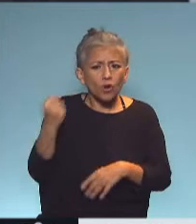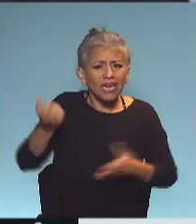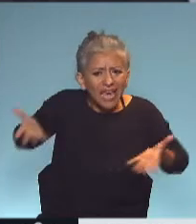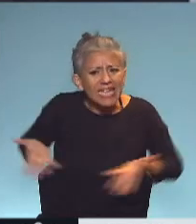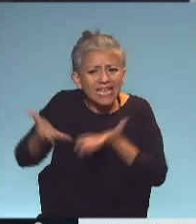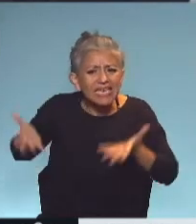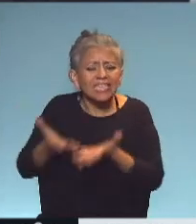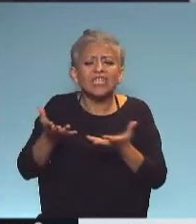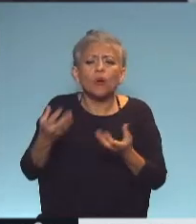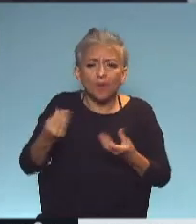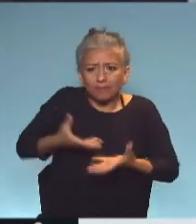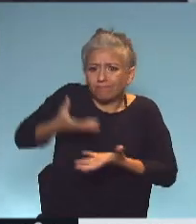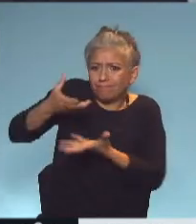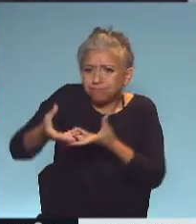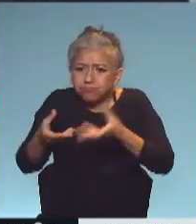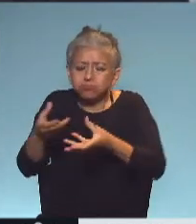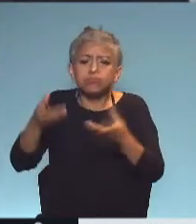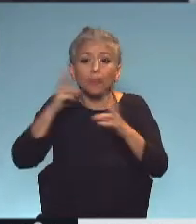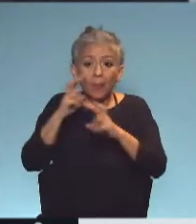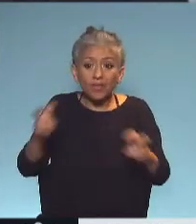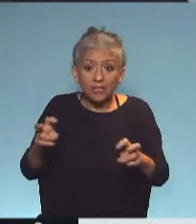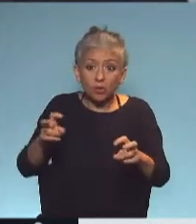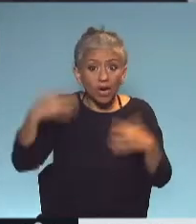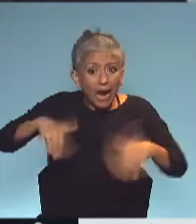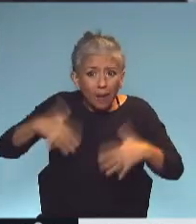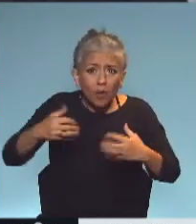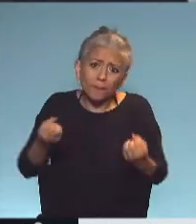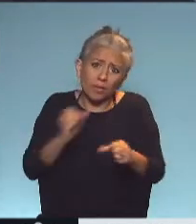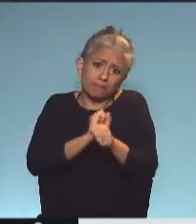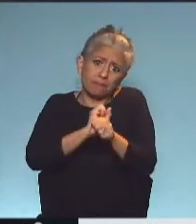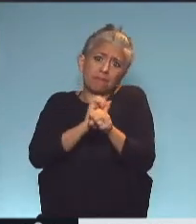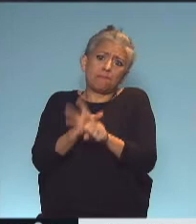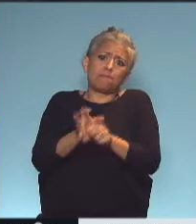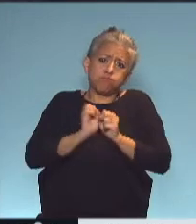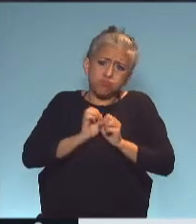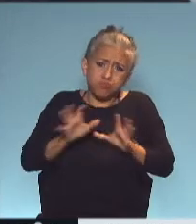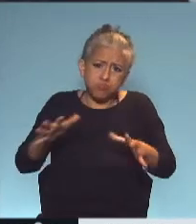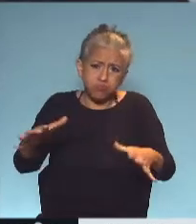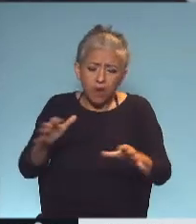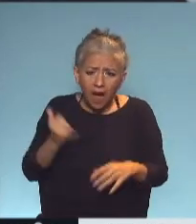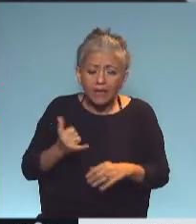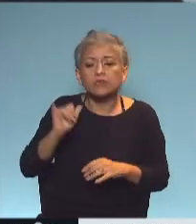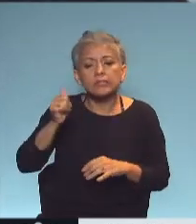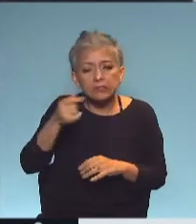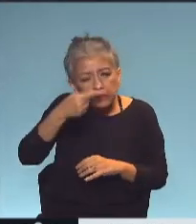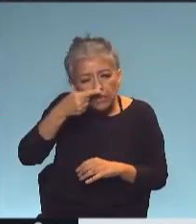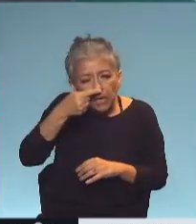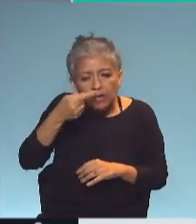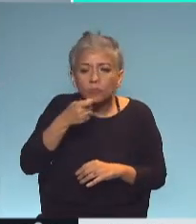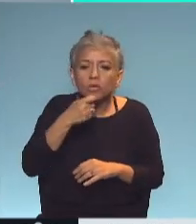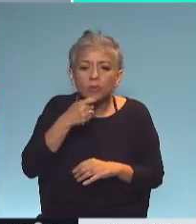todo investigación acelerada en el contexto de la pandemia? Sí, es interesante lo que ocurre cuando, digamos,